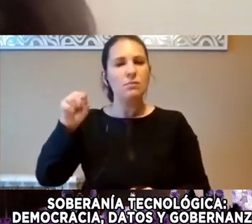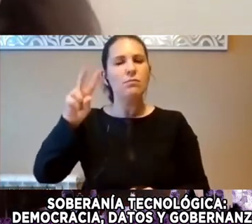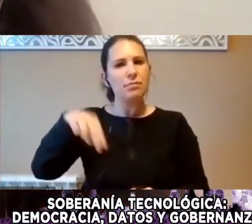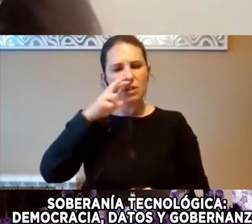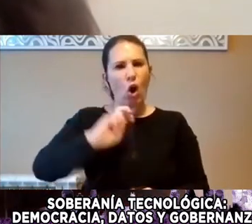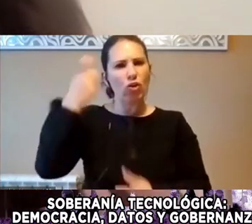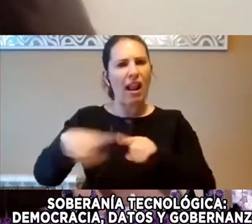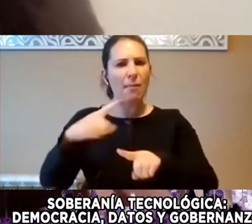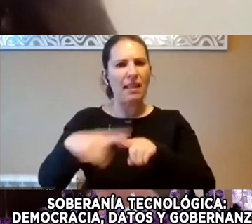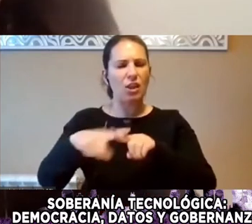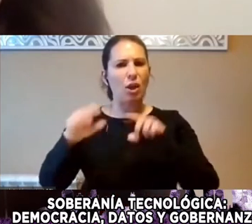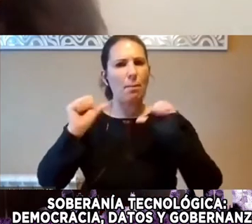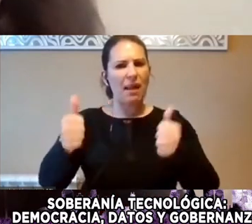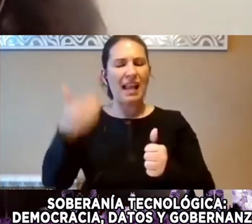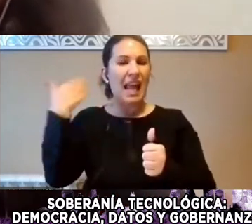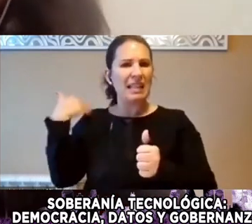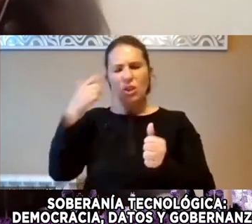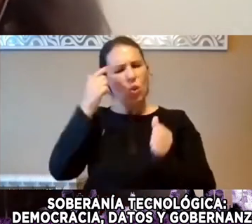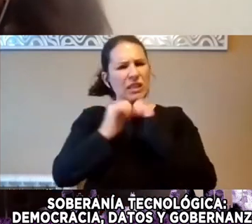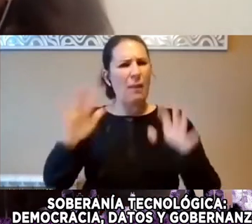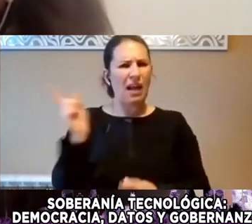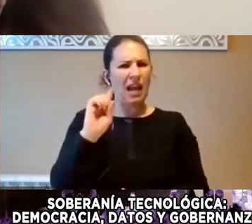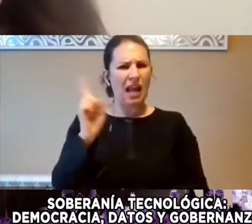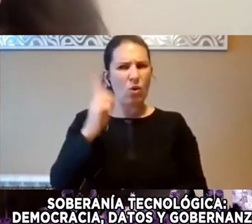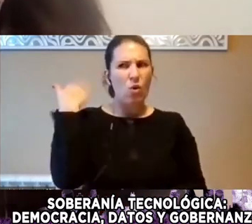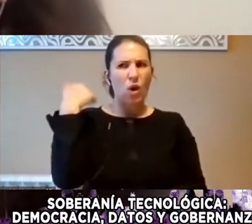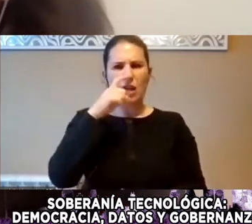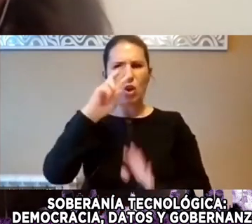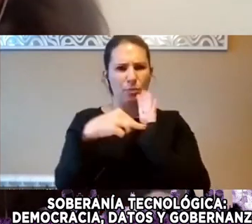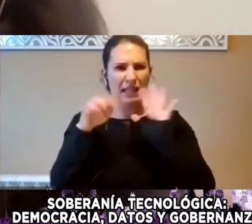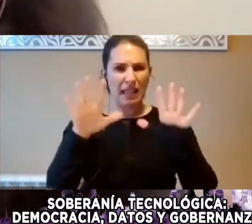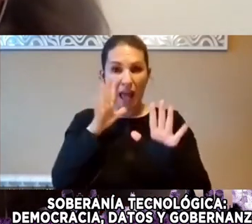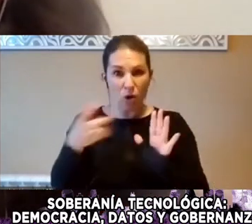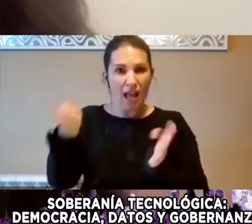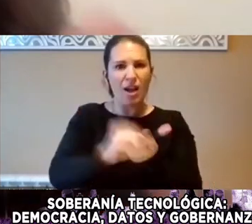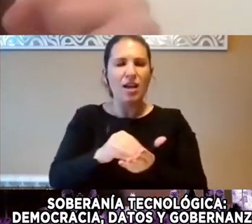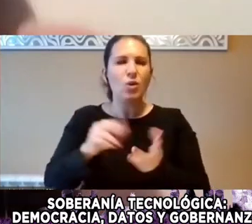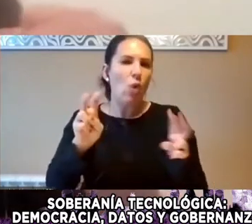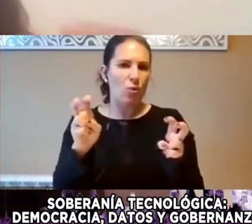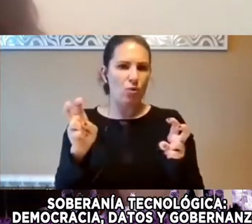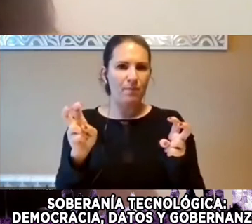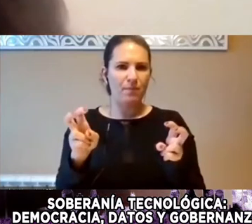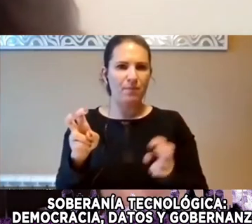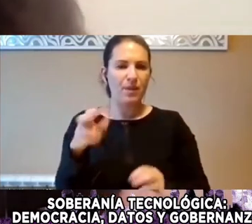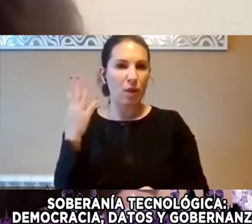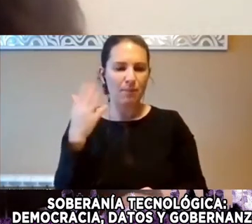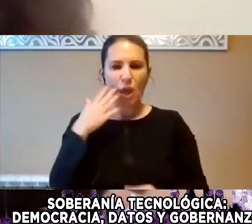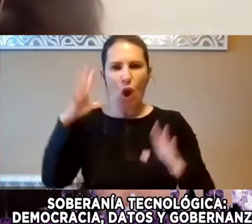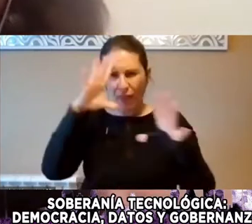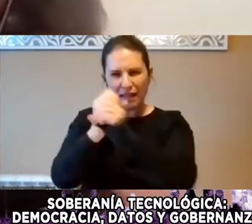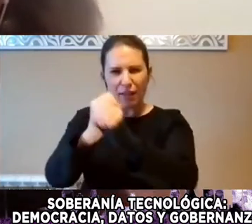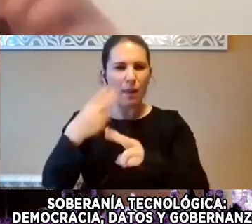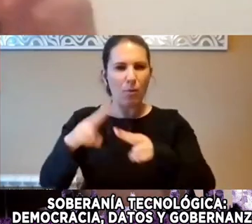elemento Que no estaba Tan claro En el 2010 Entra otro elemento A la sala Y es Concentración De poder político